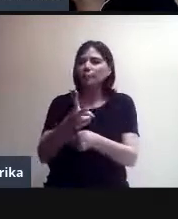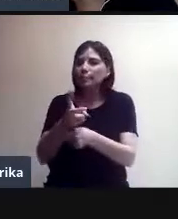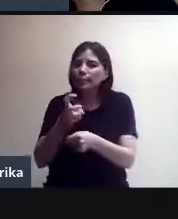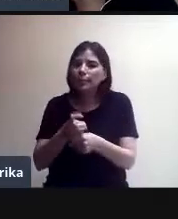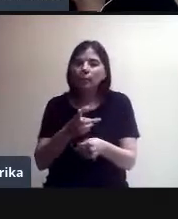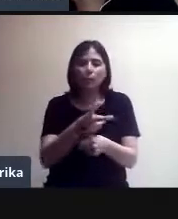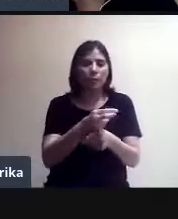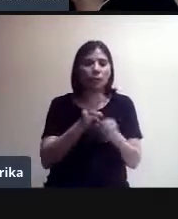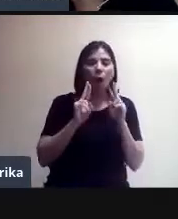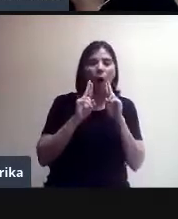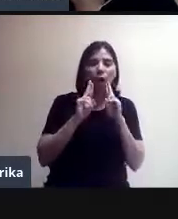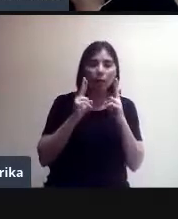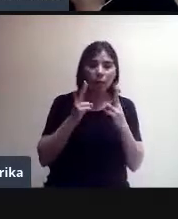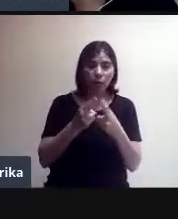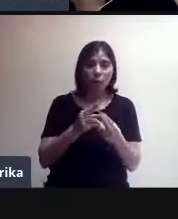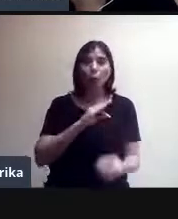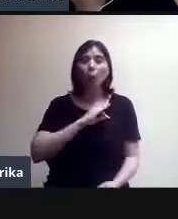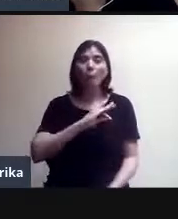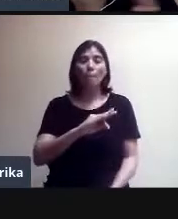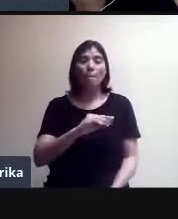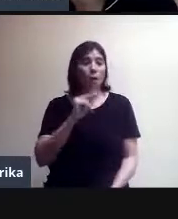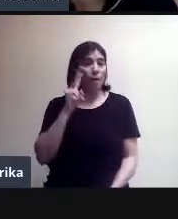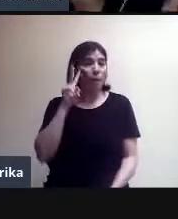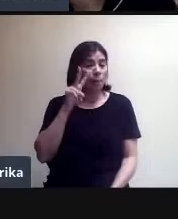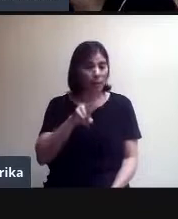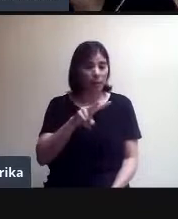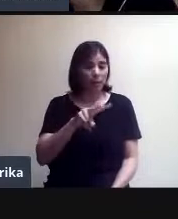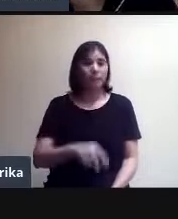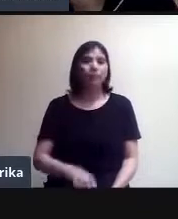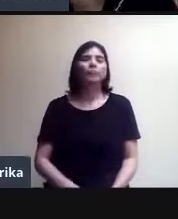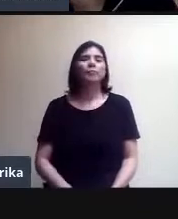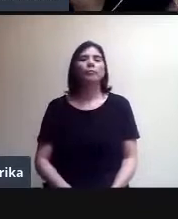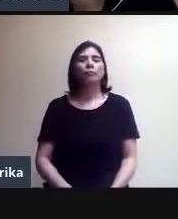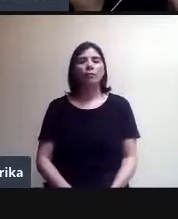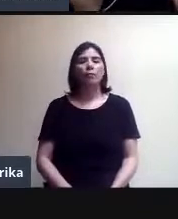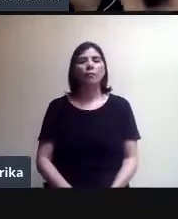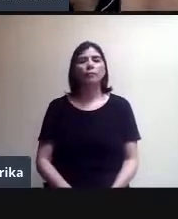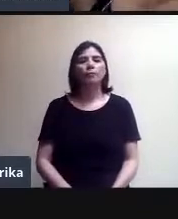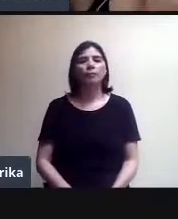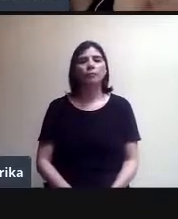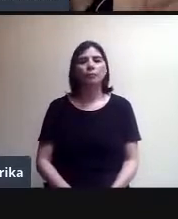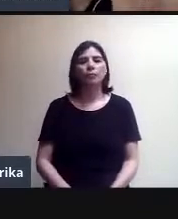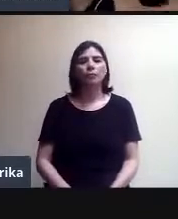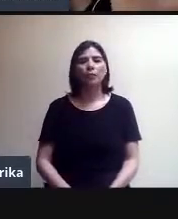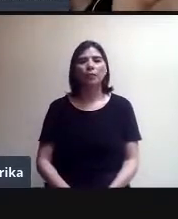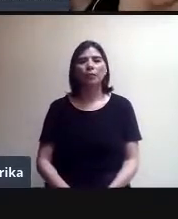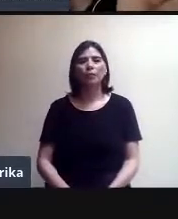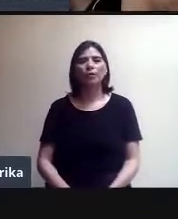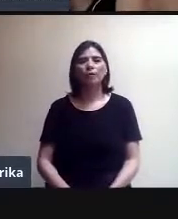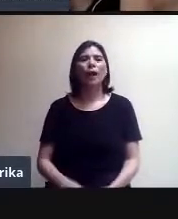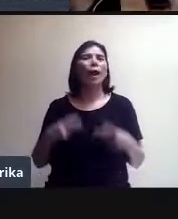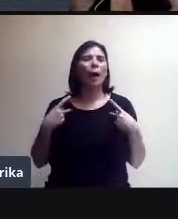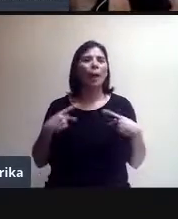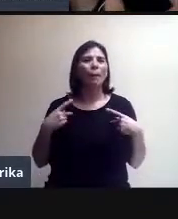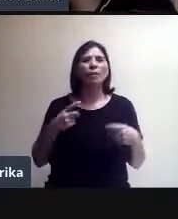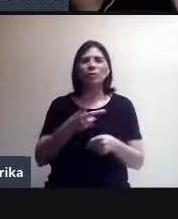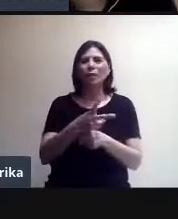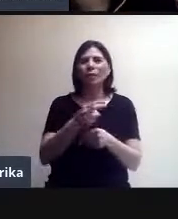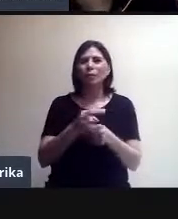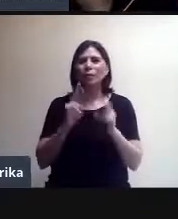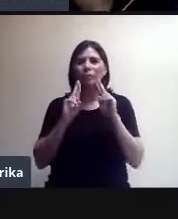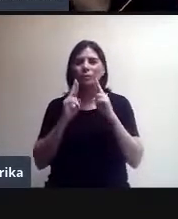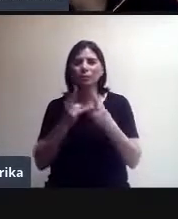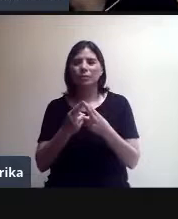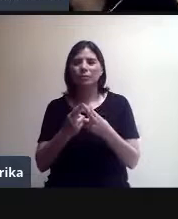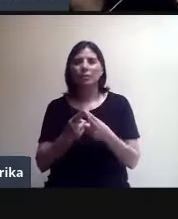la reunión solo tiene la... Y quien convocó a la reunión es quien creó el código de reunión o el link de